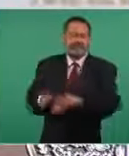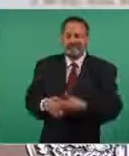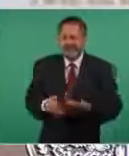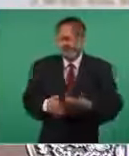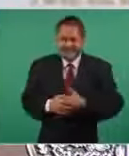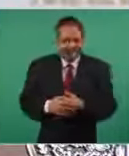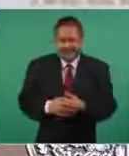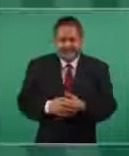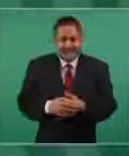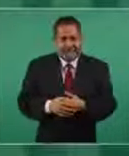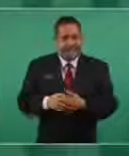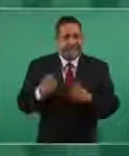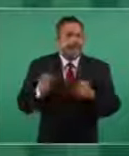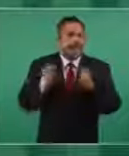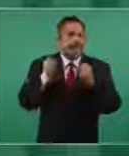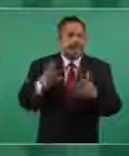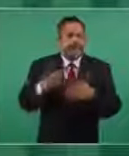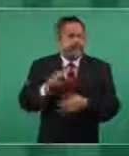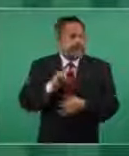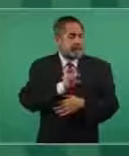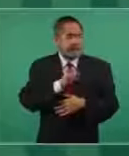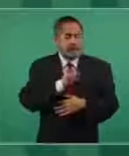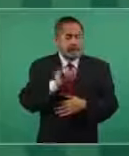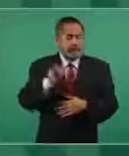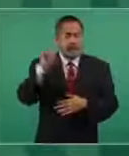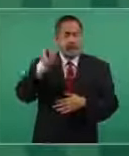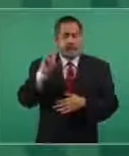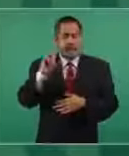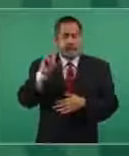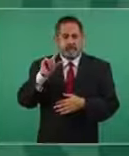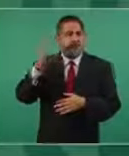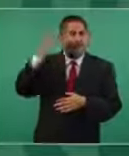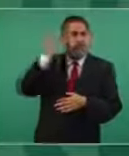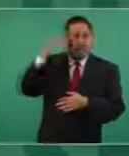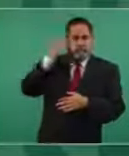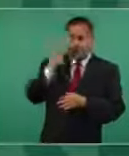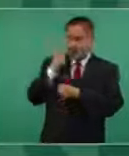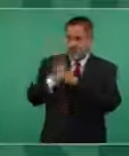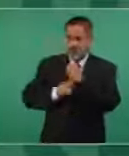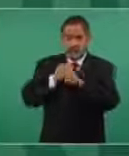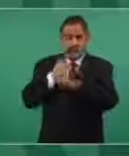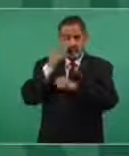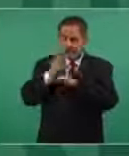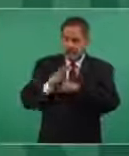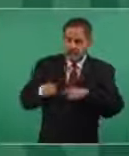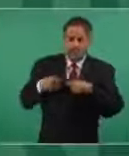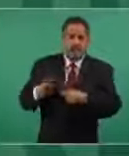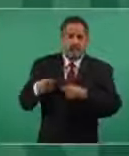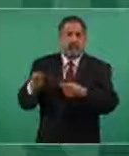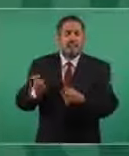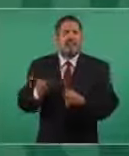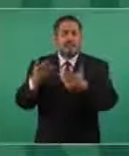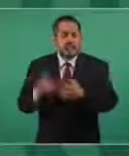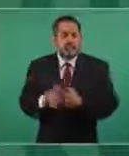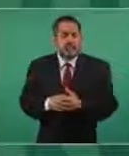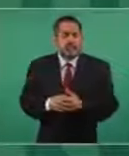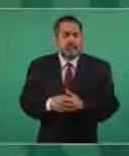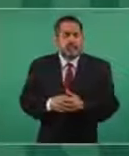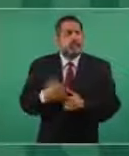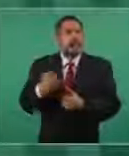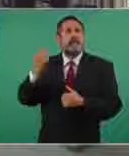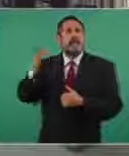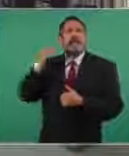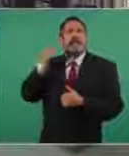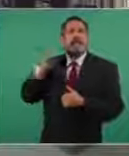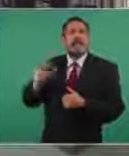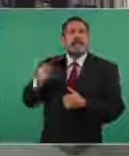¿Cuántos especialistas se promovían cada año? El último año